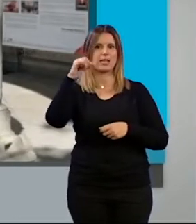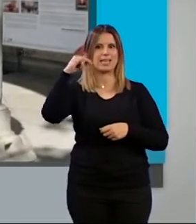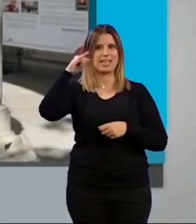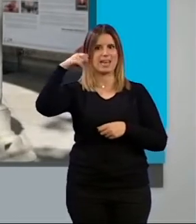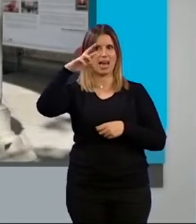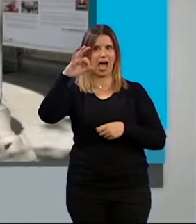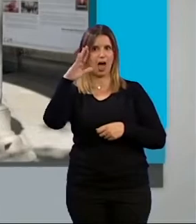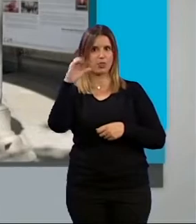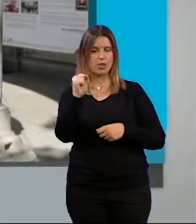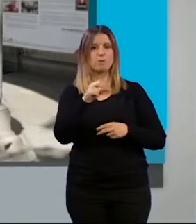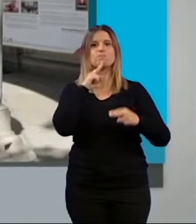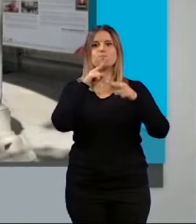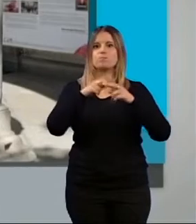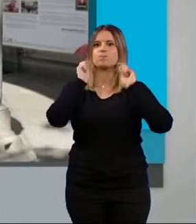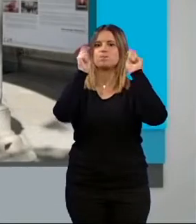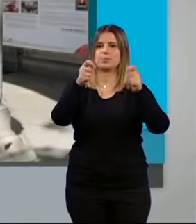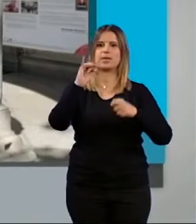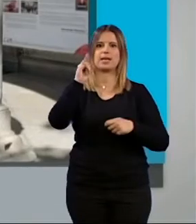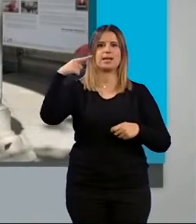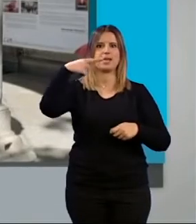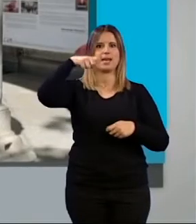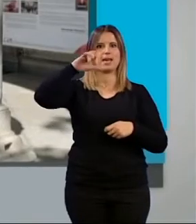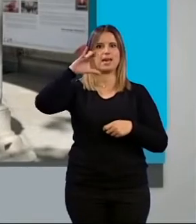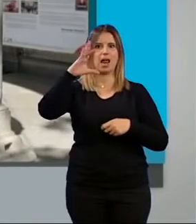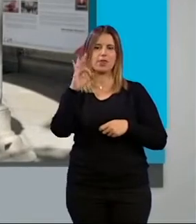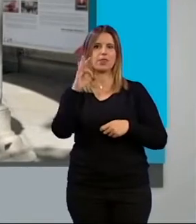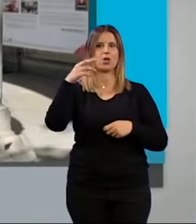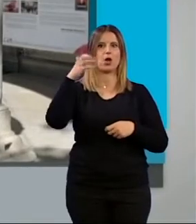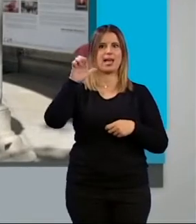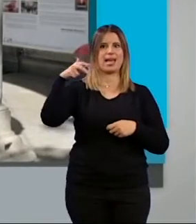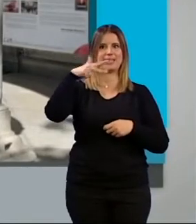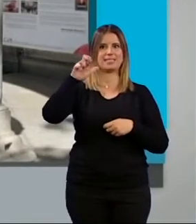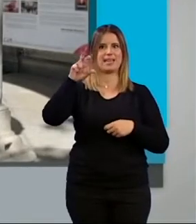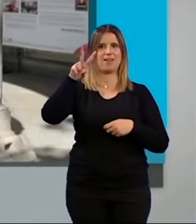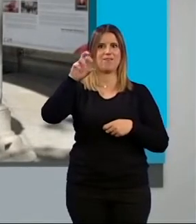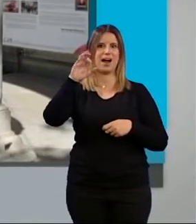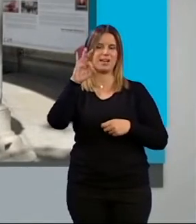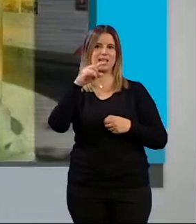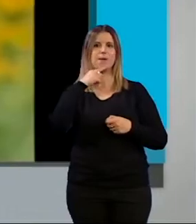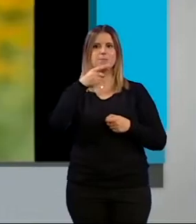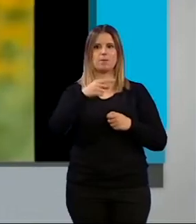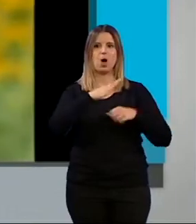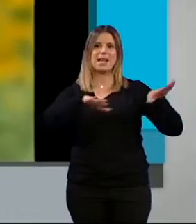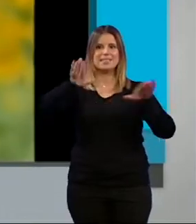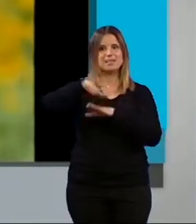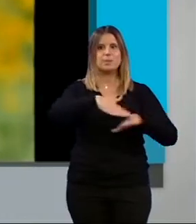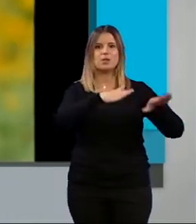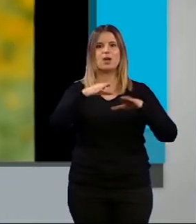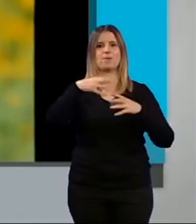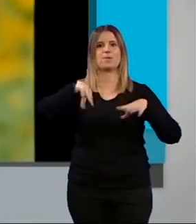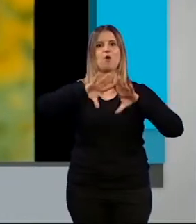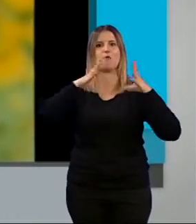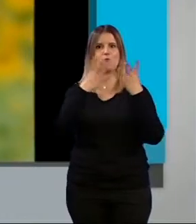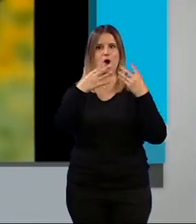nombre de Ignacio Echeverría el leve del monopatín al espacio de skateboard de la bola de oro. Granada